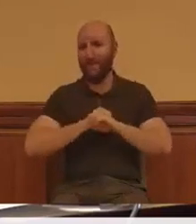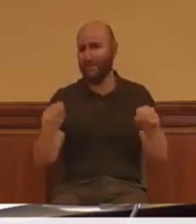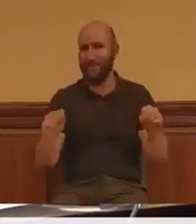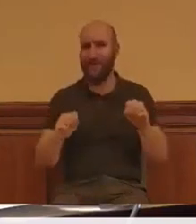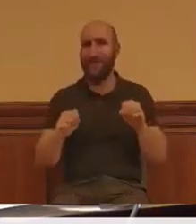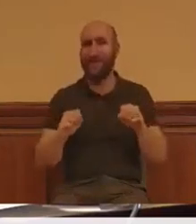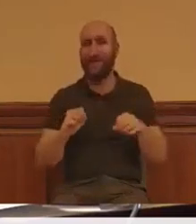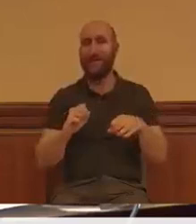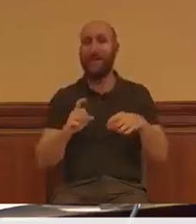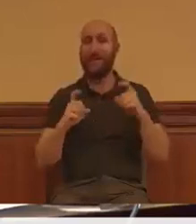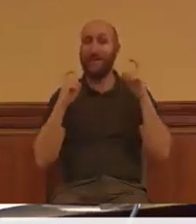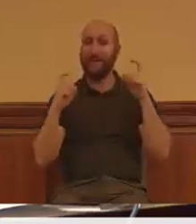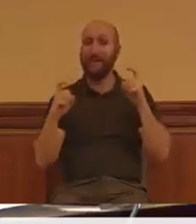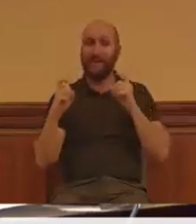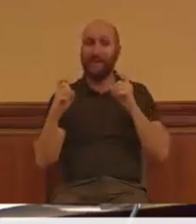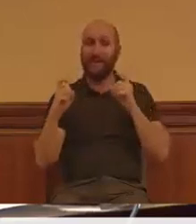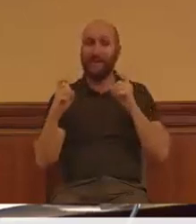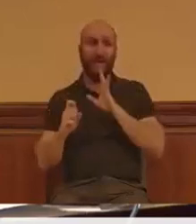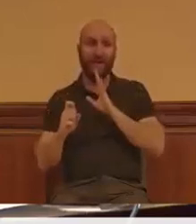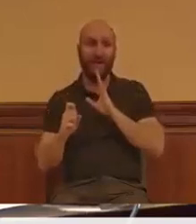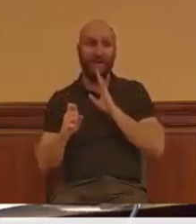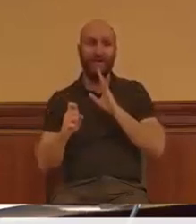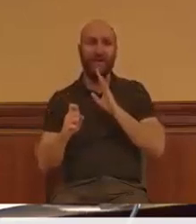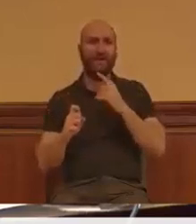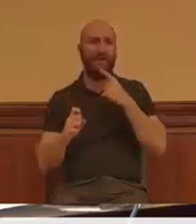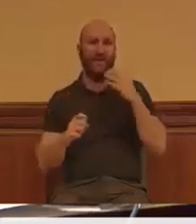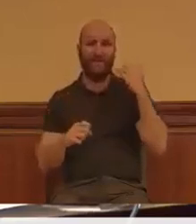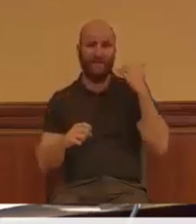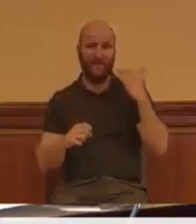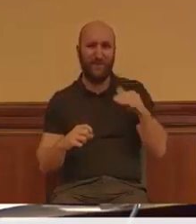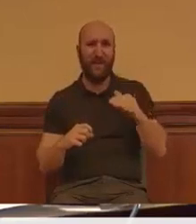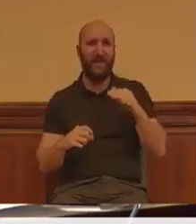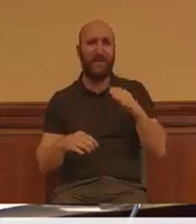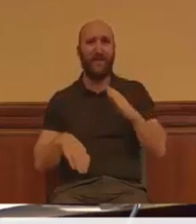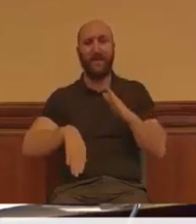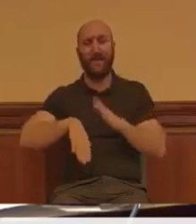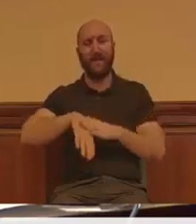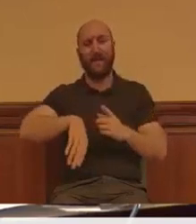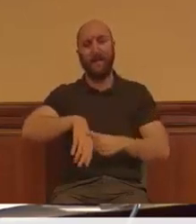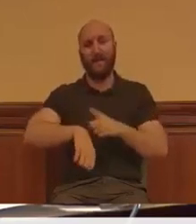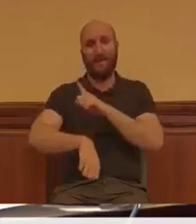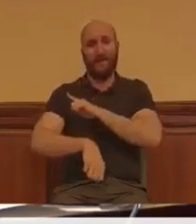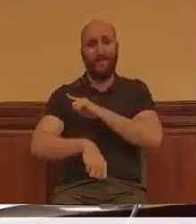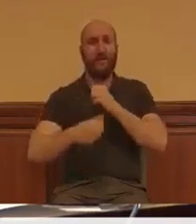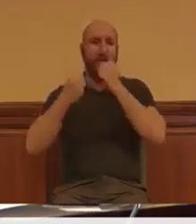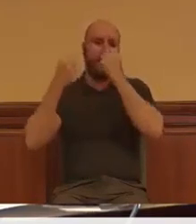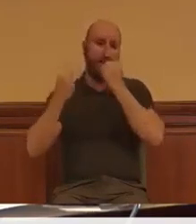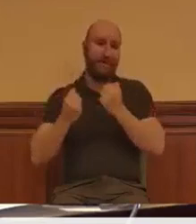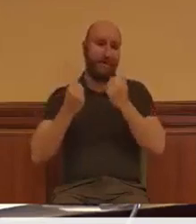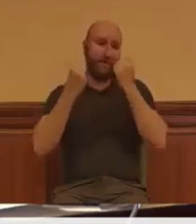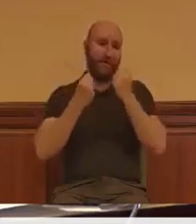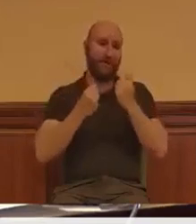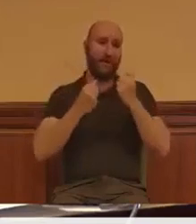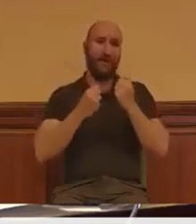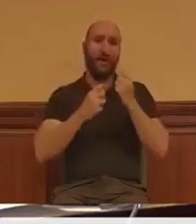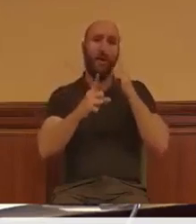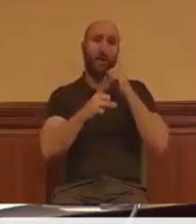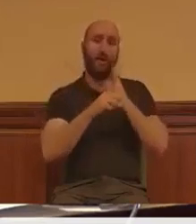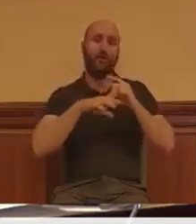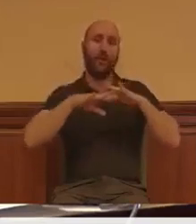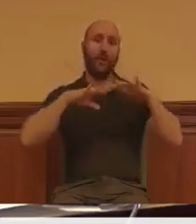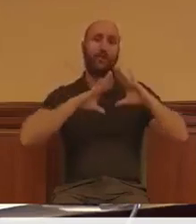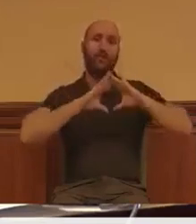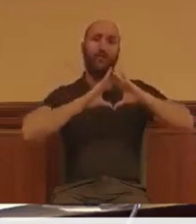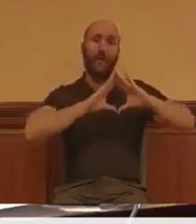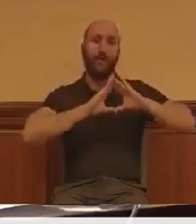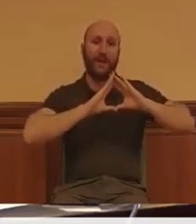esos intentos, como he dicho antes, miserables de la ultraderecha institucional para frenar los movimientos feministas y los